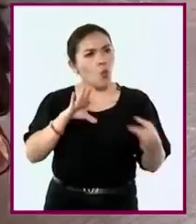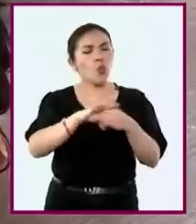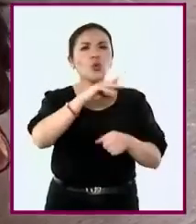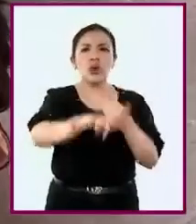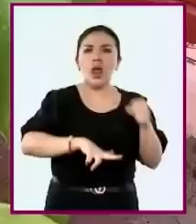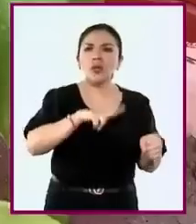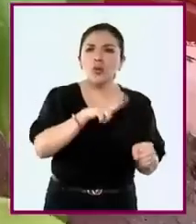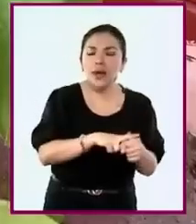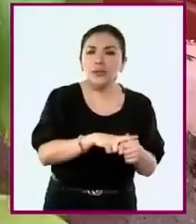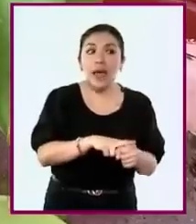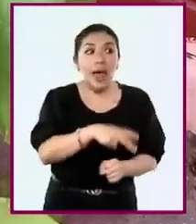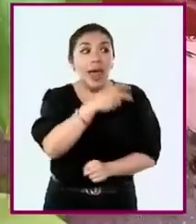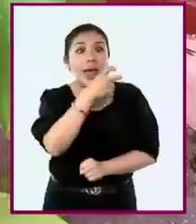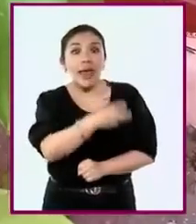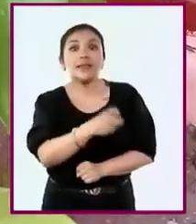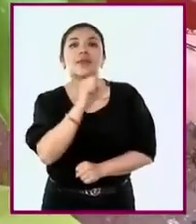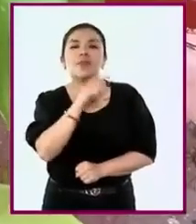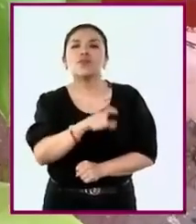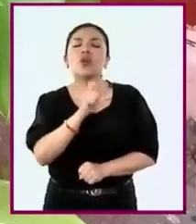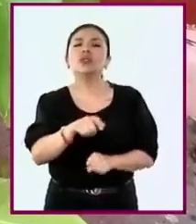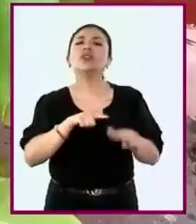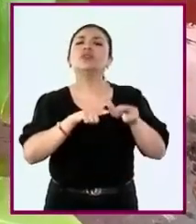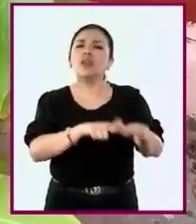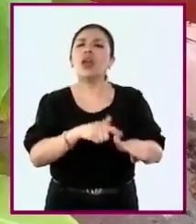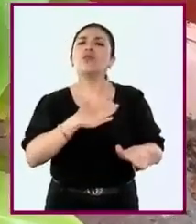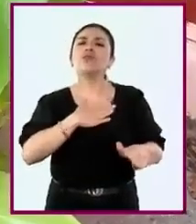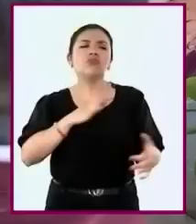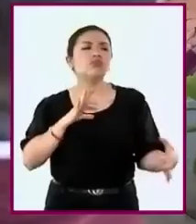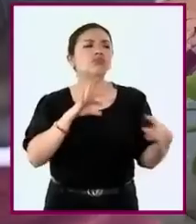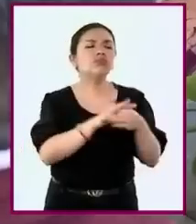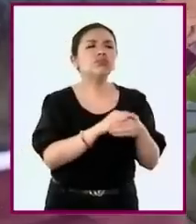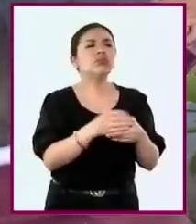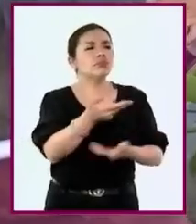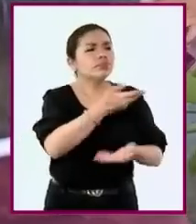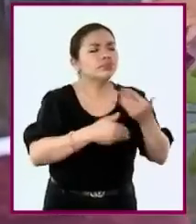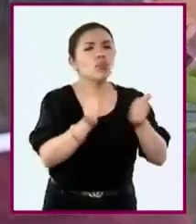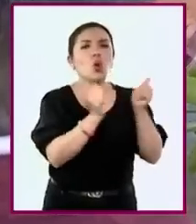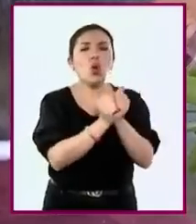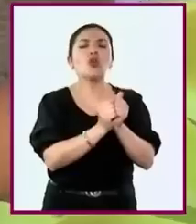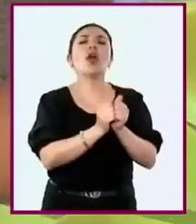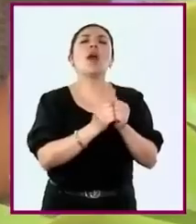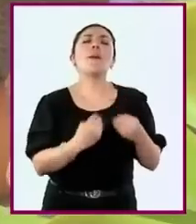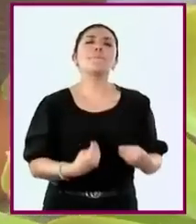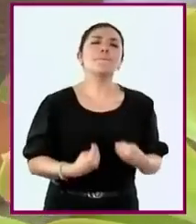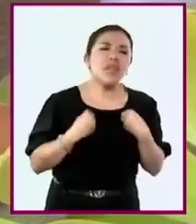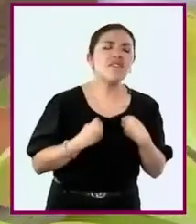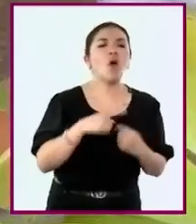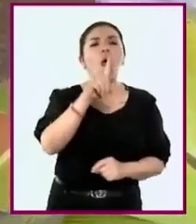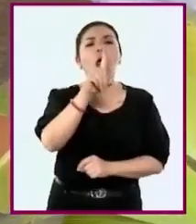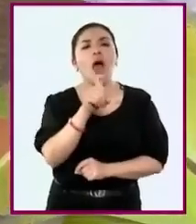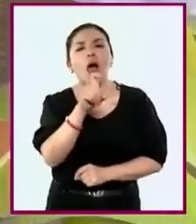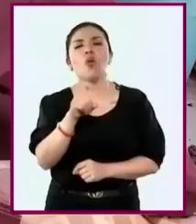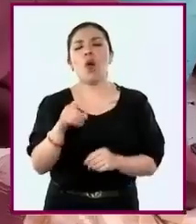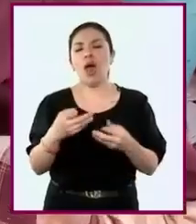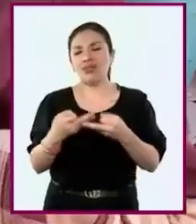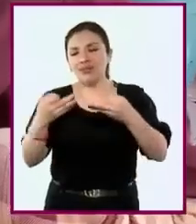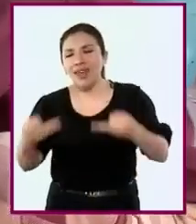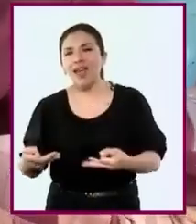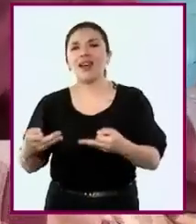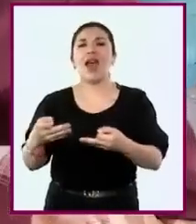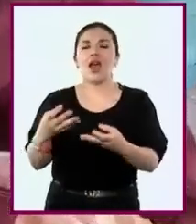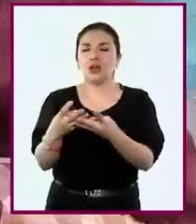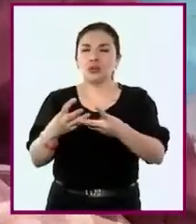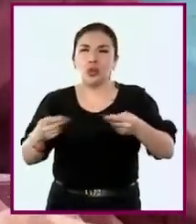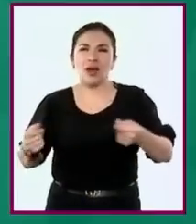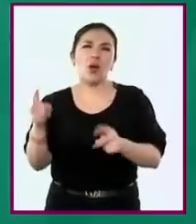naturaleza y que esta es una continua interacción entre seres vivos, agua, aire y suelo, entre